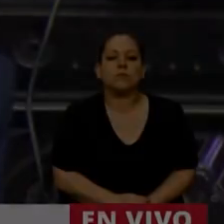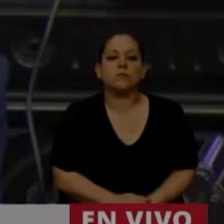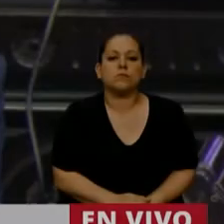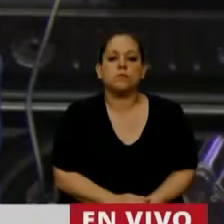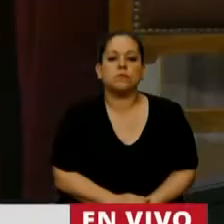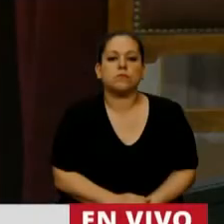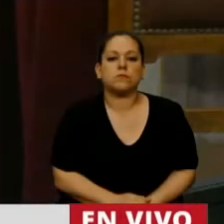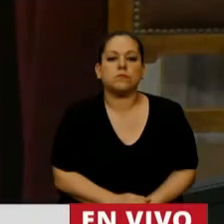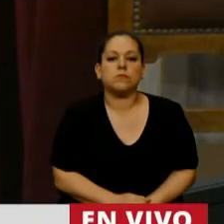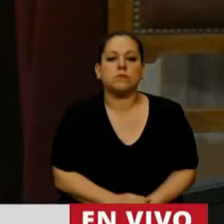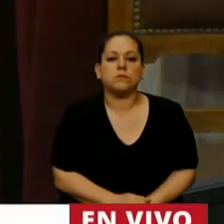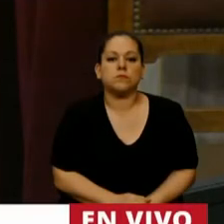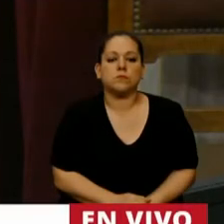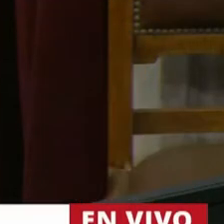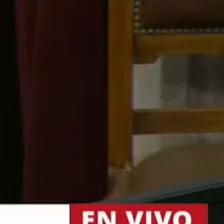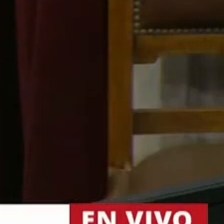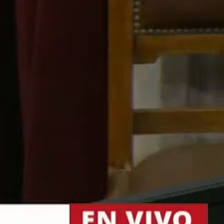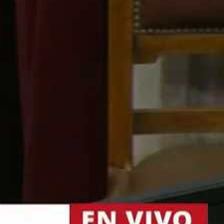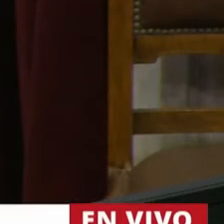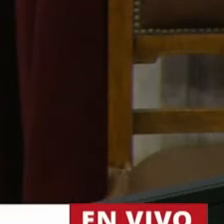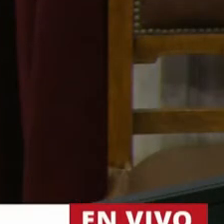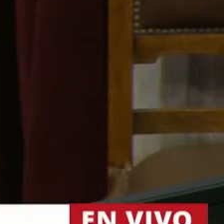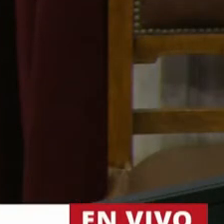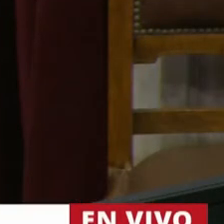En uso de la palabra la diputada María Liliana Schwin.